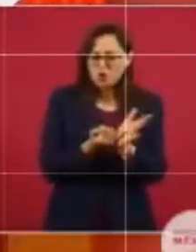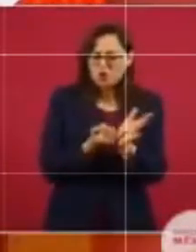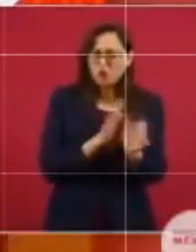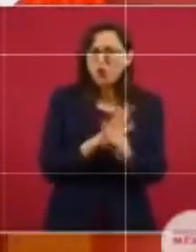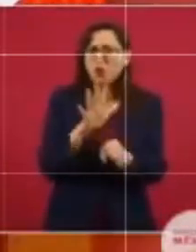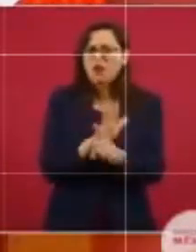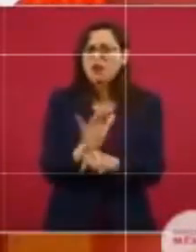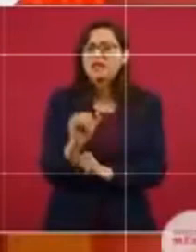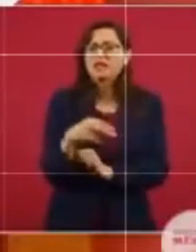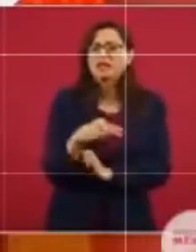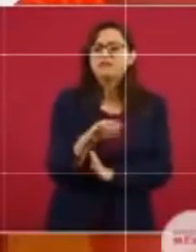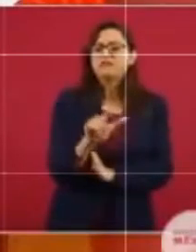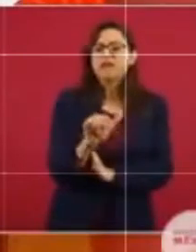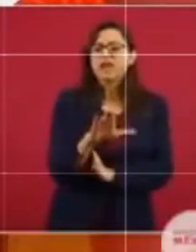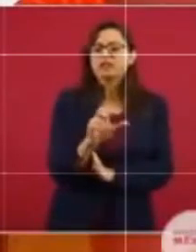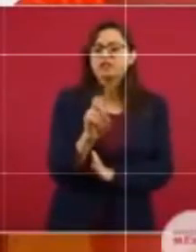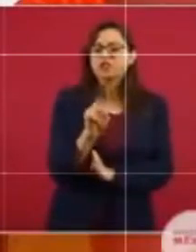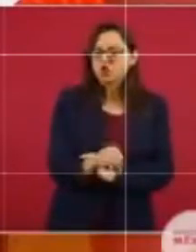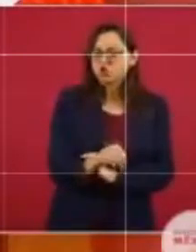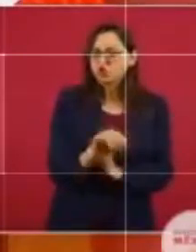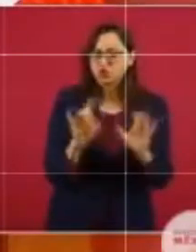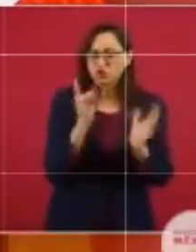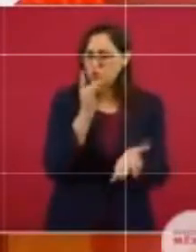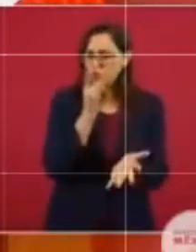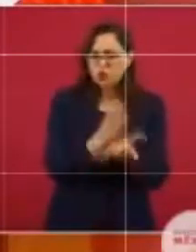Es un ajuste a la inflación.